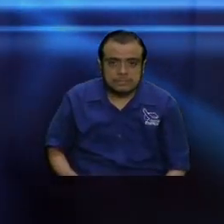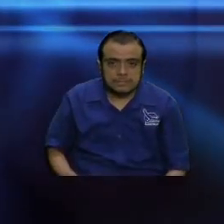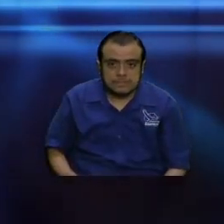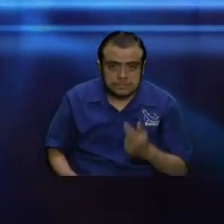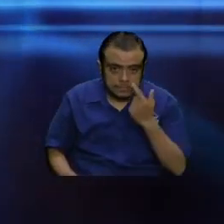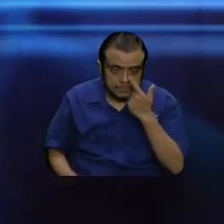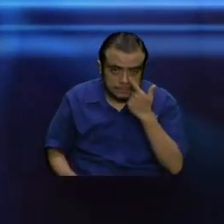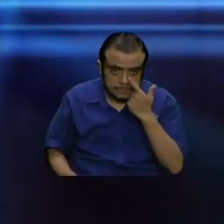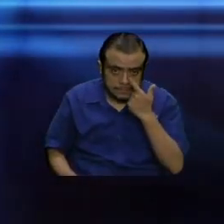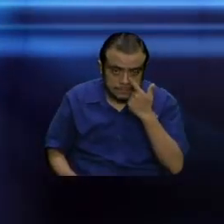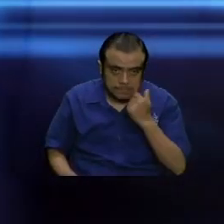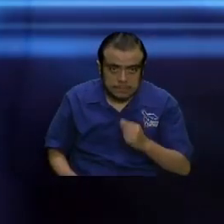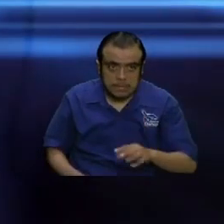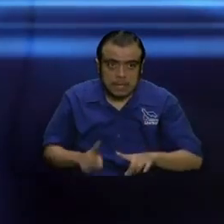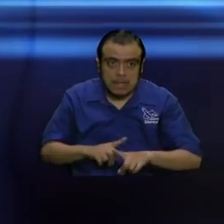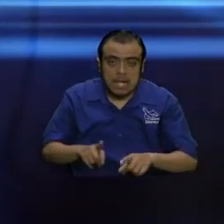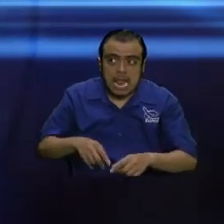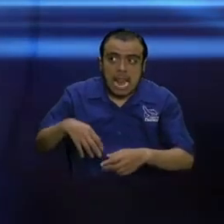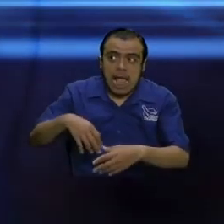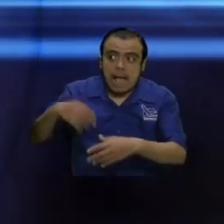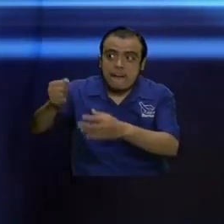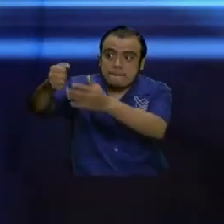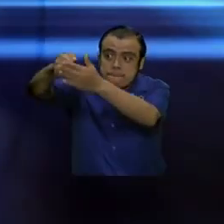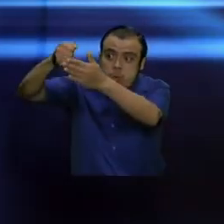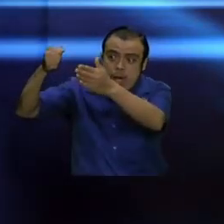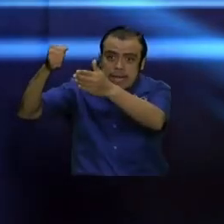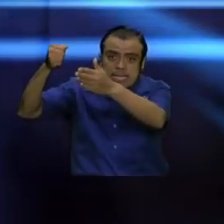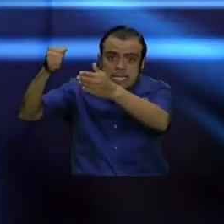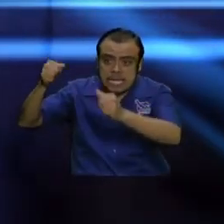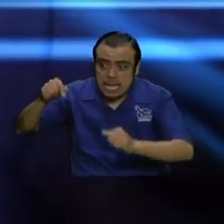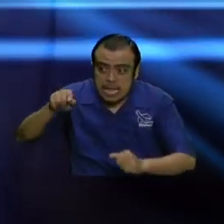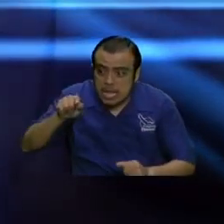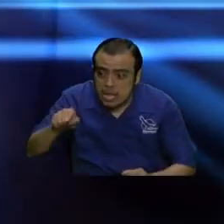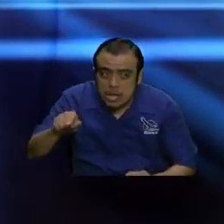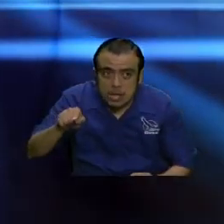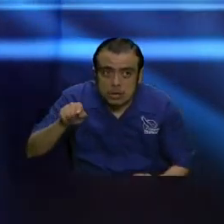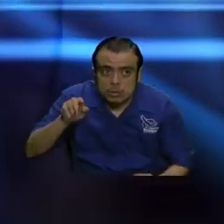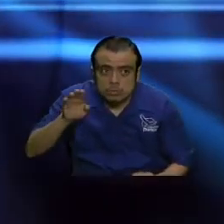pero la puerta tiempo de ustedes siempre